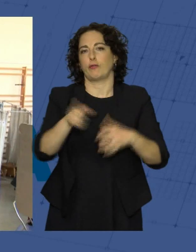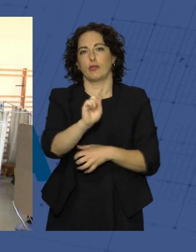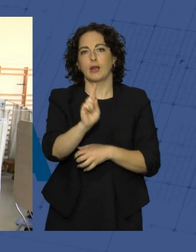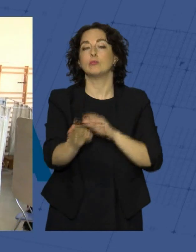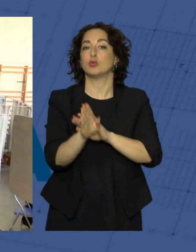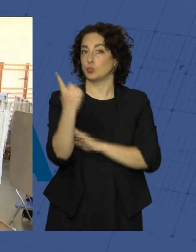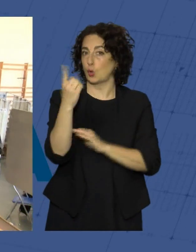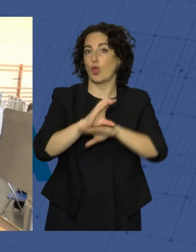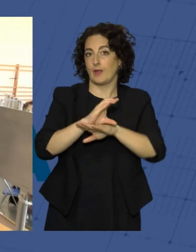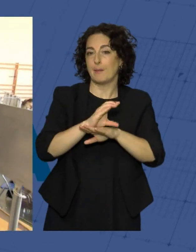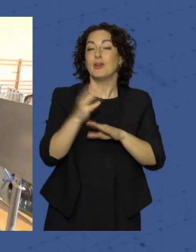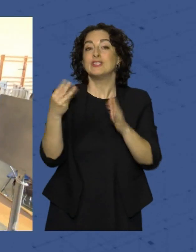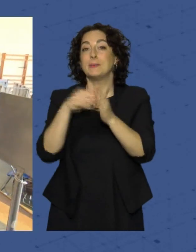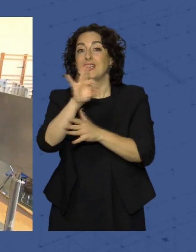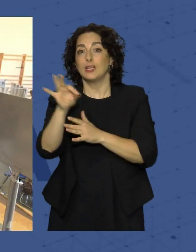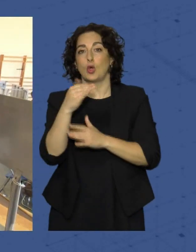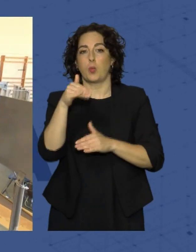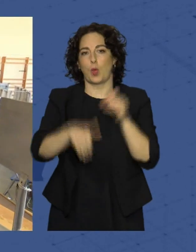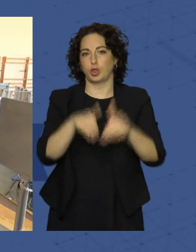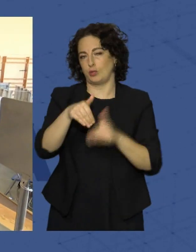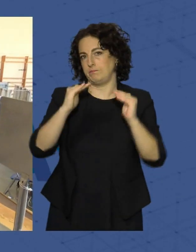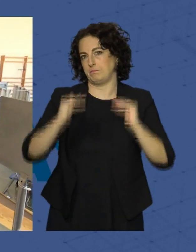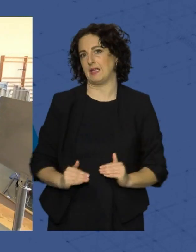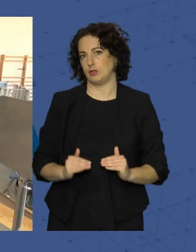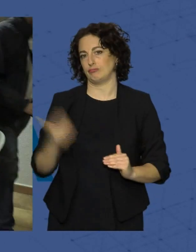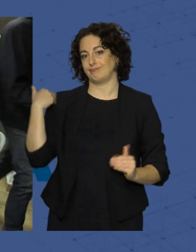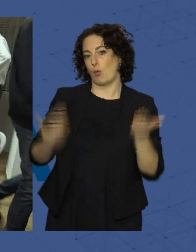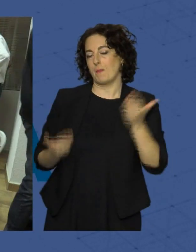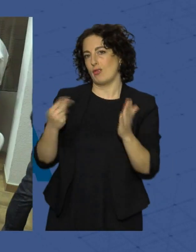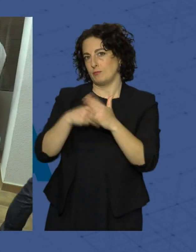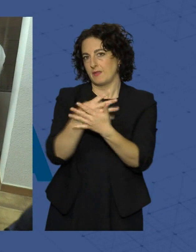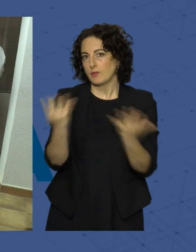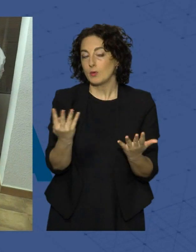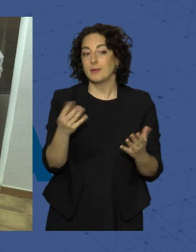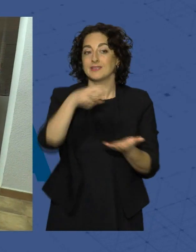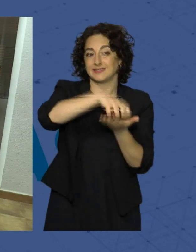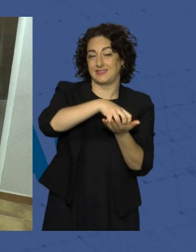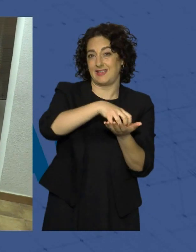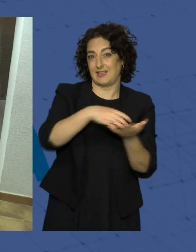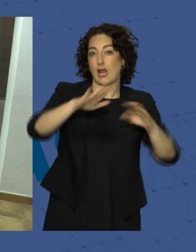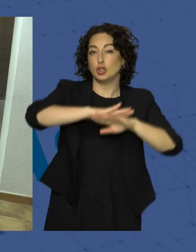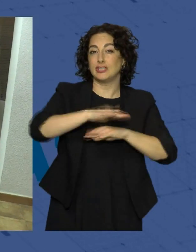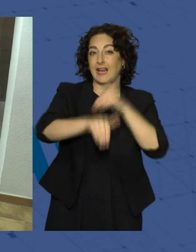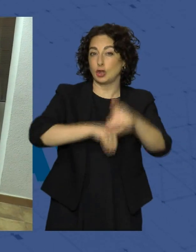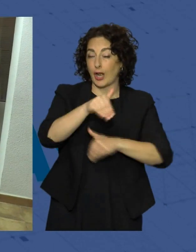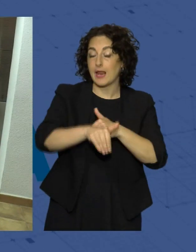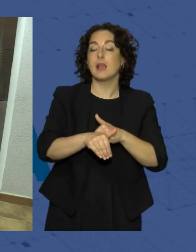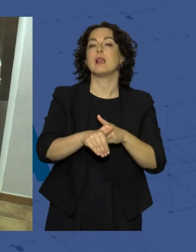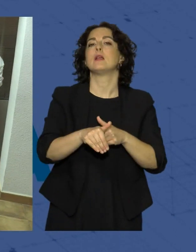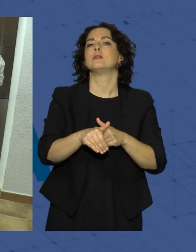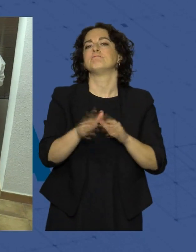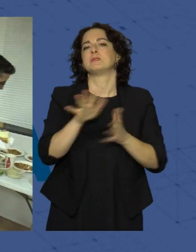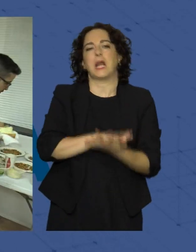pero perdió 3.500 votos respecto a 2019. En la sede de Iquiedonida, la noche electoral se vivió con tranquilidad,